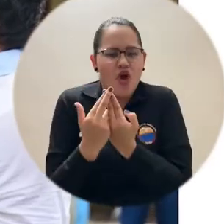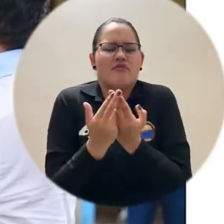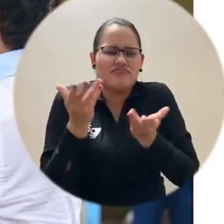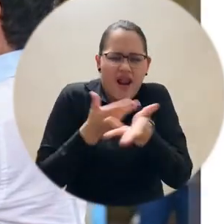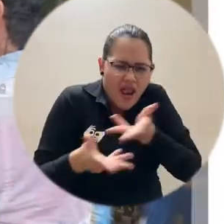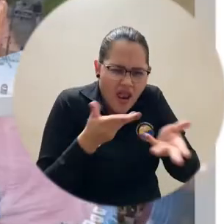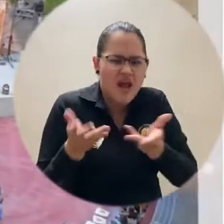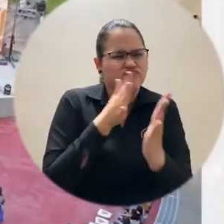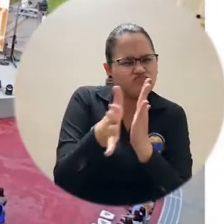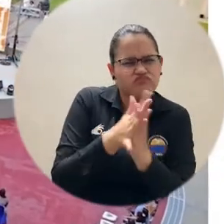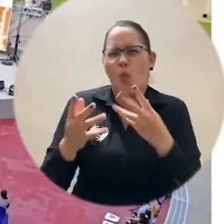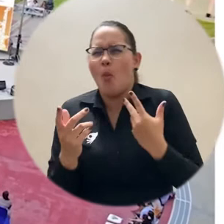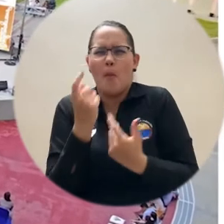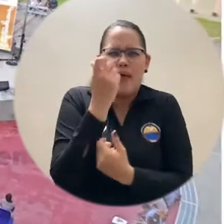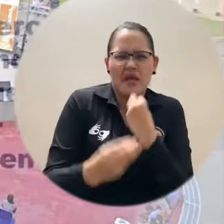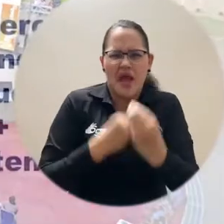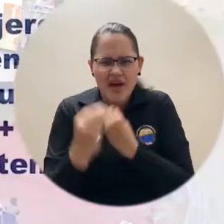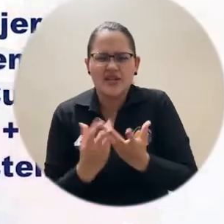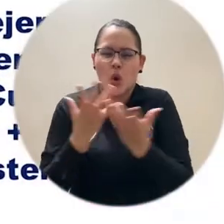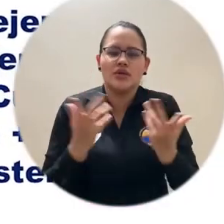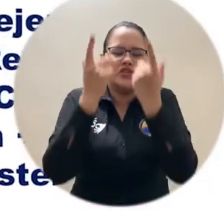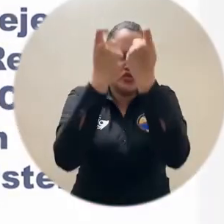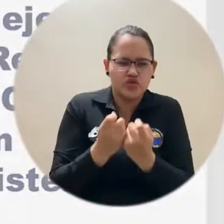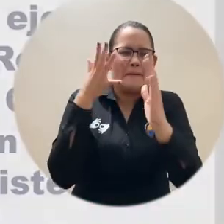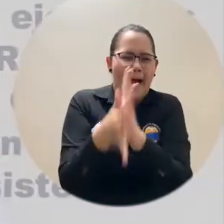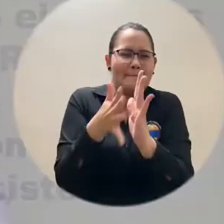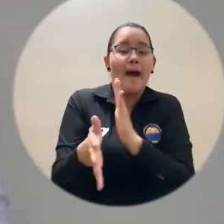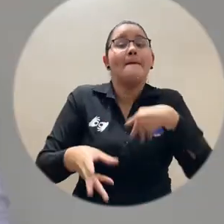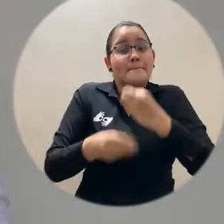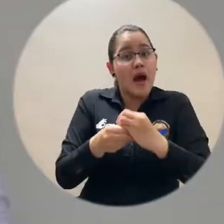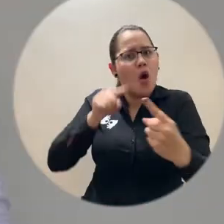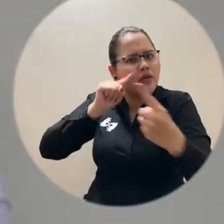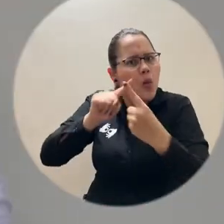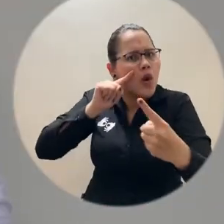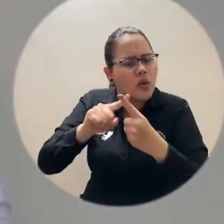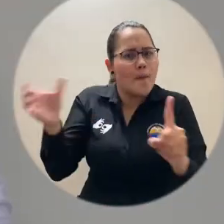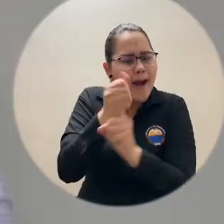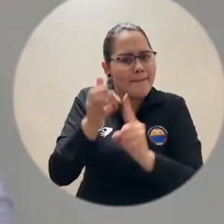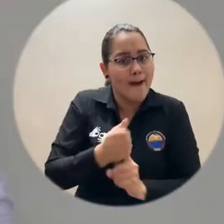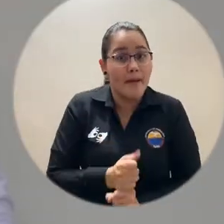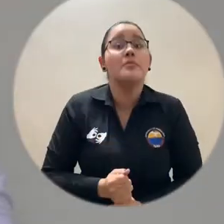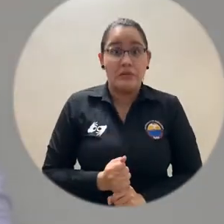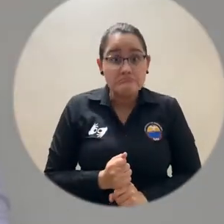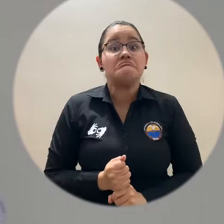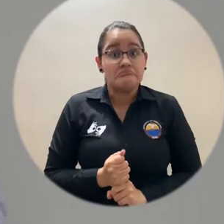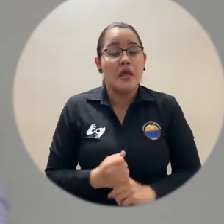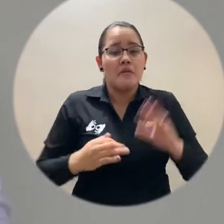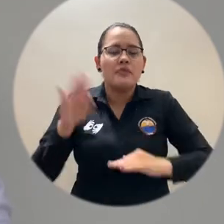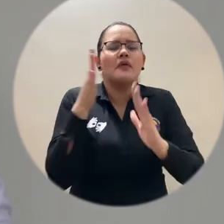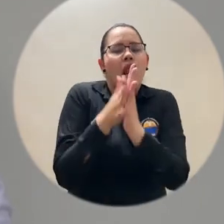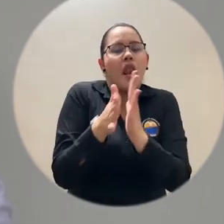significa en gran medida todos los logros que ha tenido la universidad en estos cuatro años recibir esta